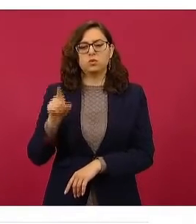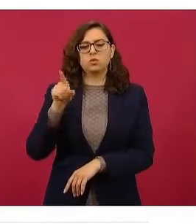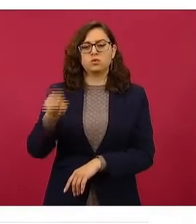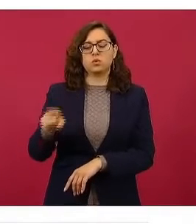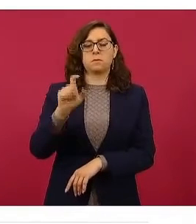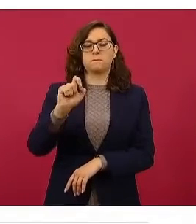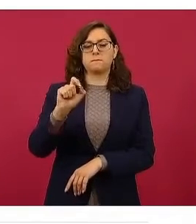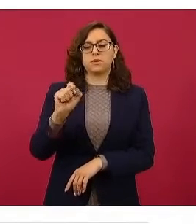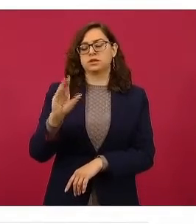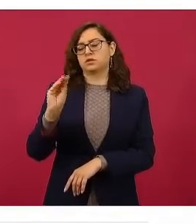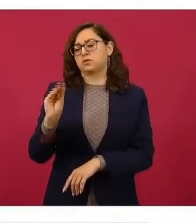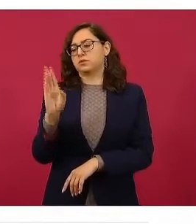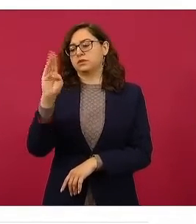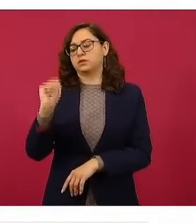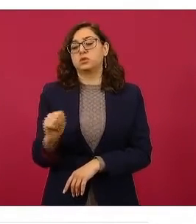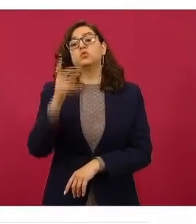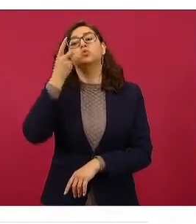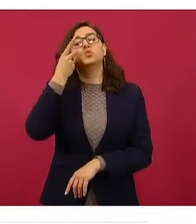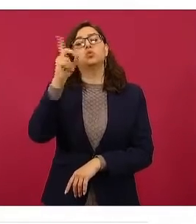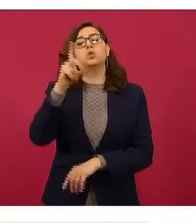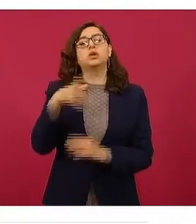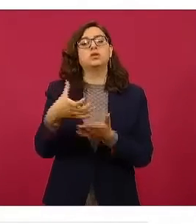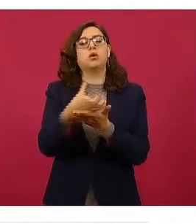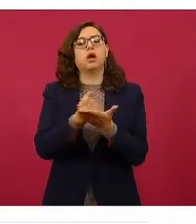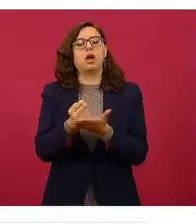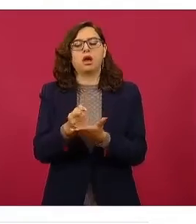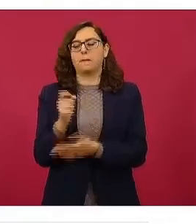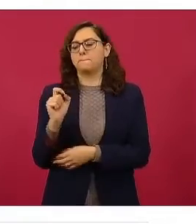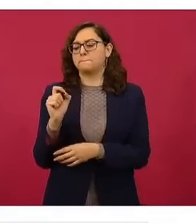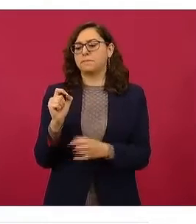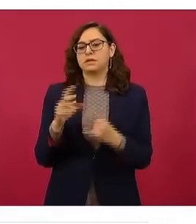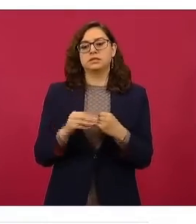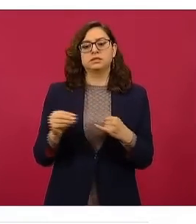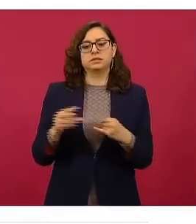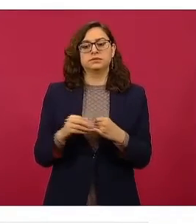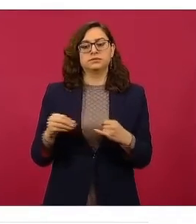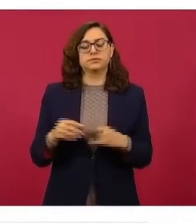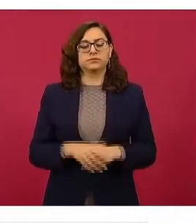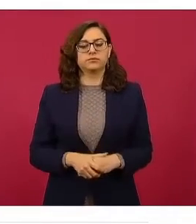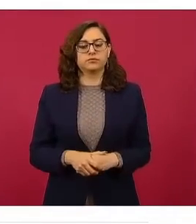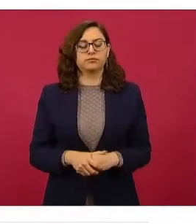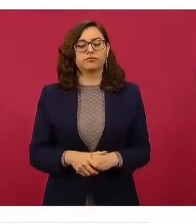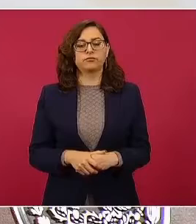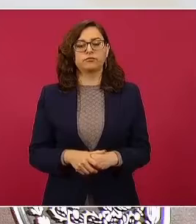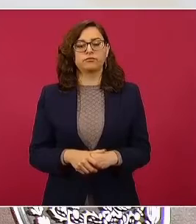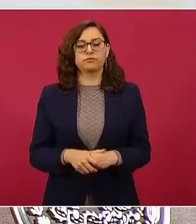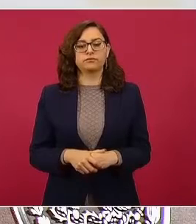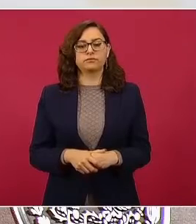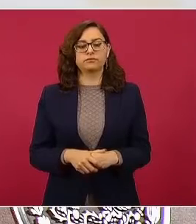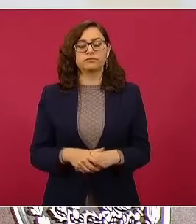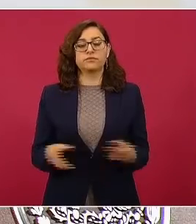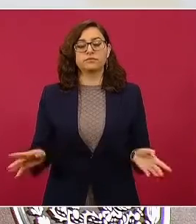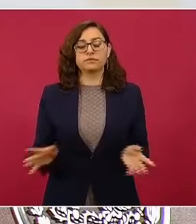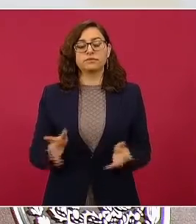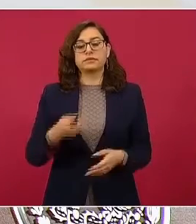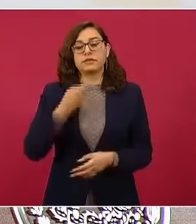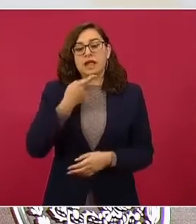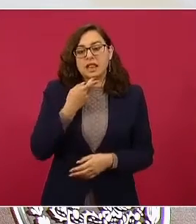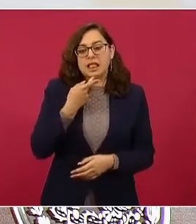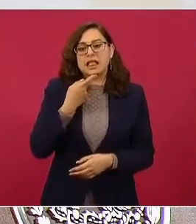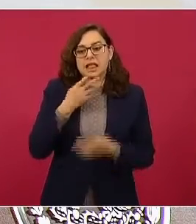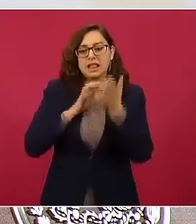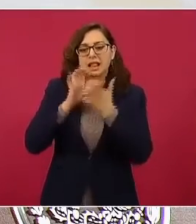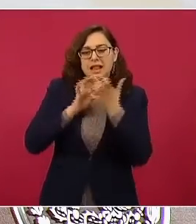con 20 centavos de margen. Ya se nos estaba yendo, lenguando la traba con